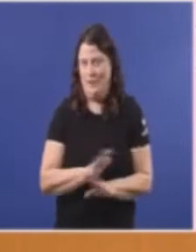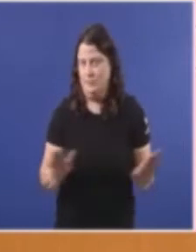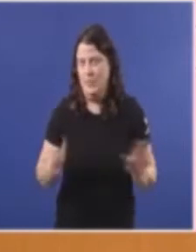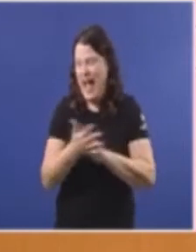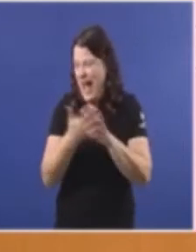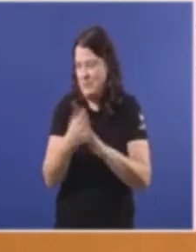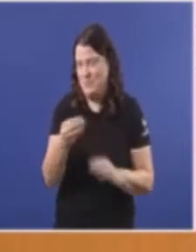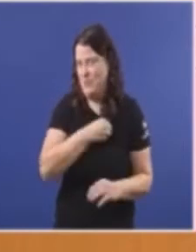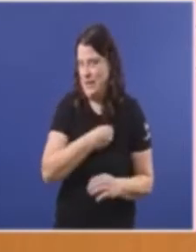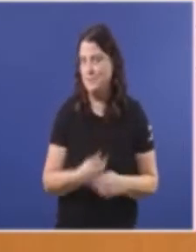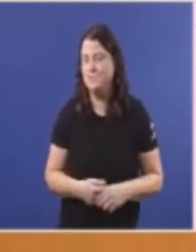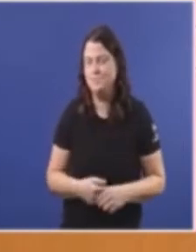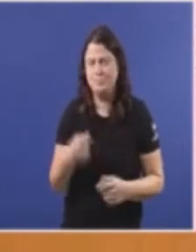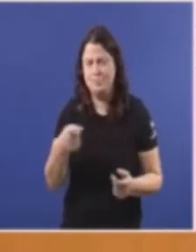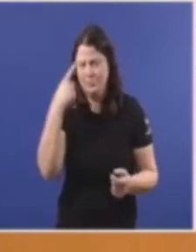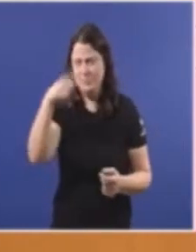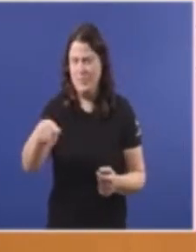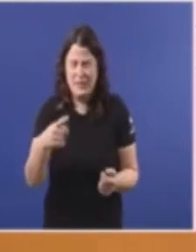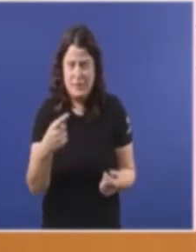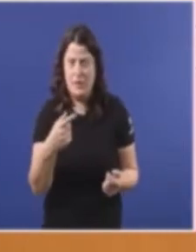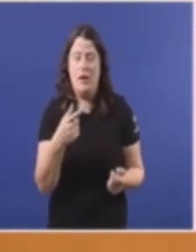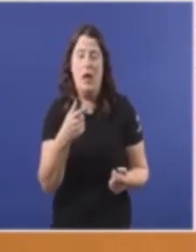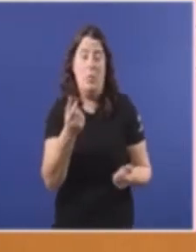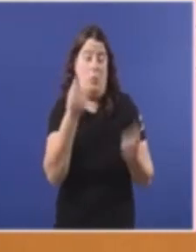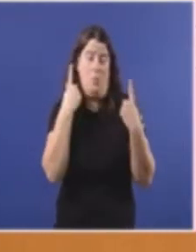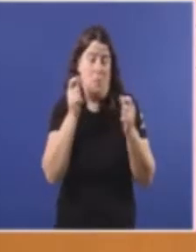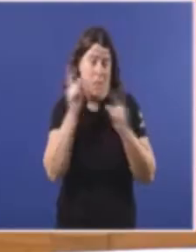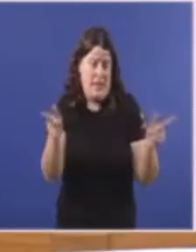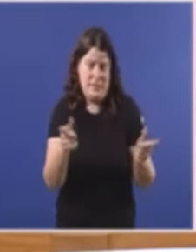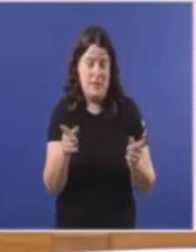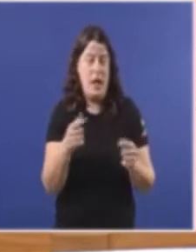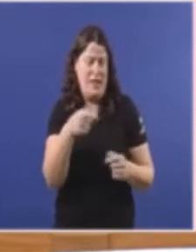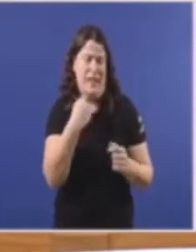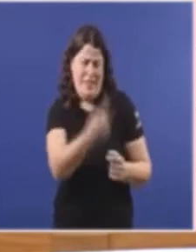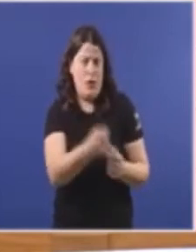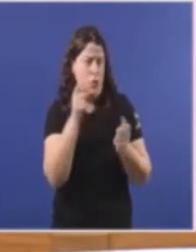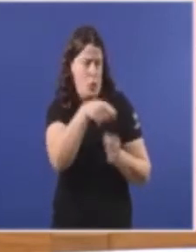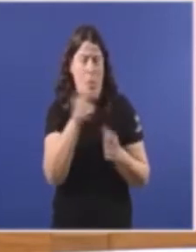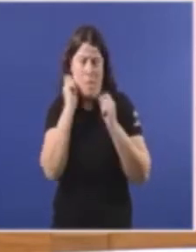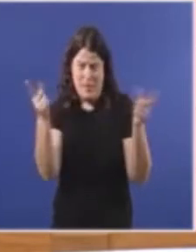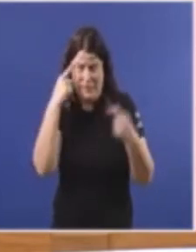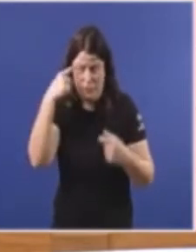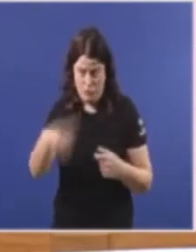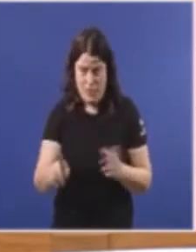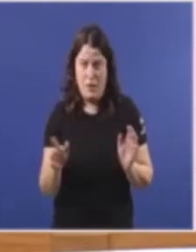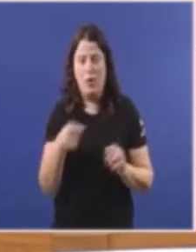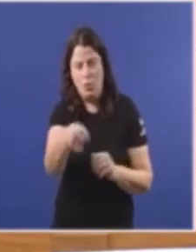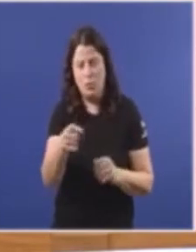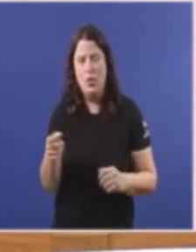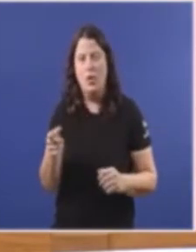Sei que non lhe importa Para nada O que llevo a decir Non lhe importa Absolutamente nada Vai a seguir